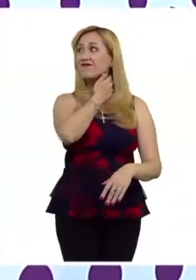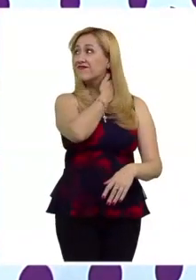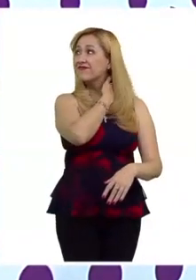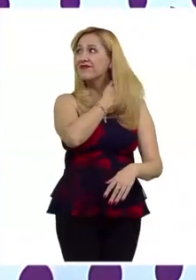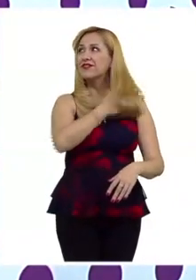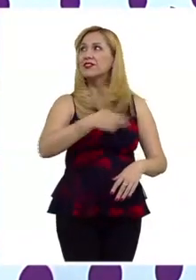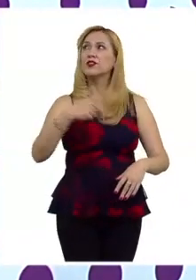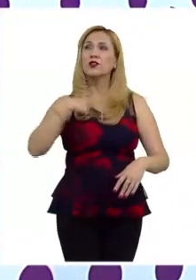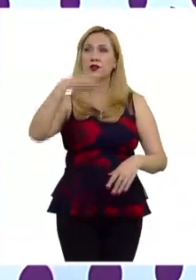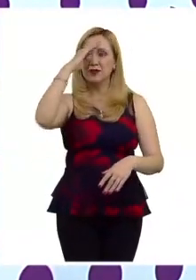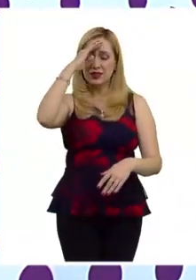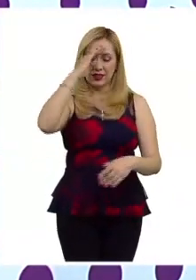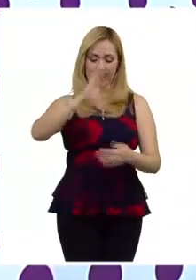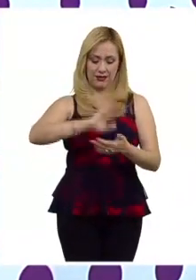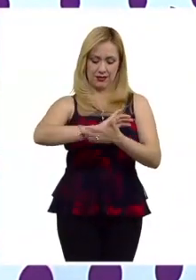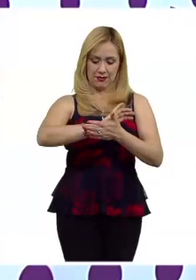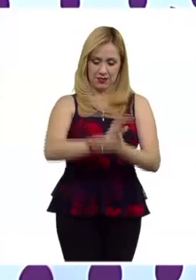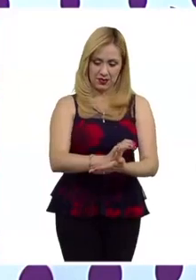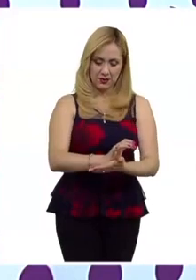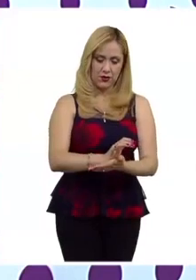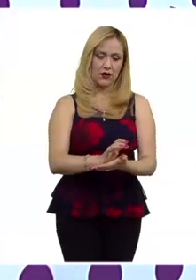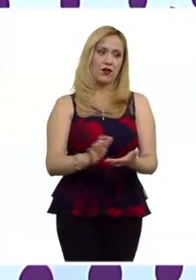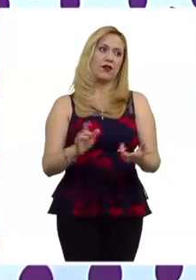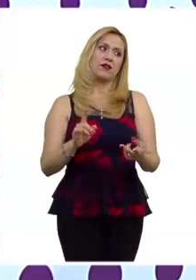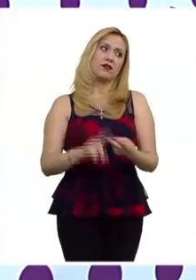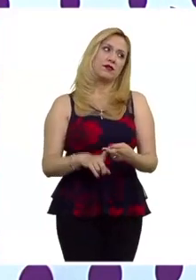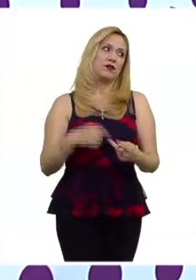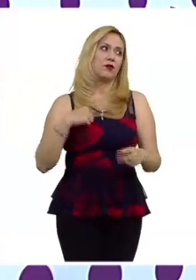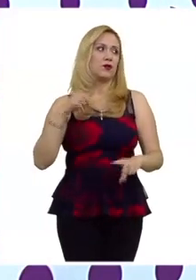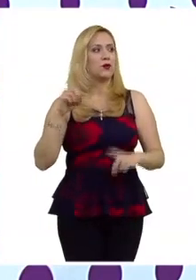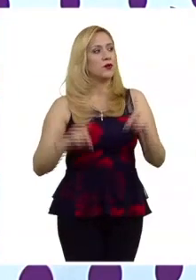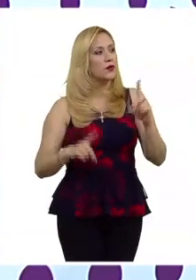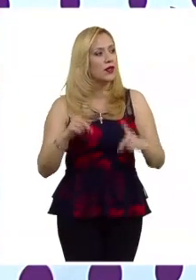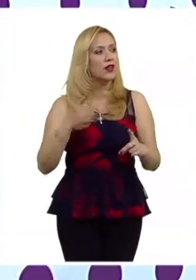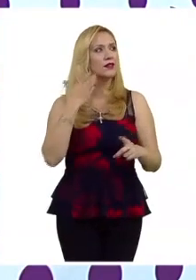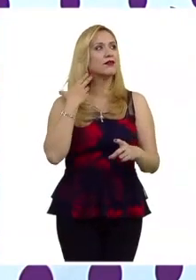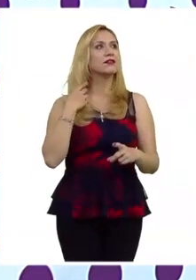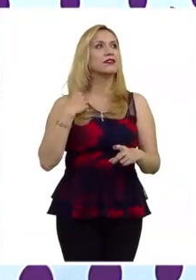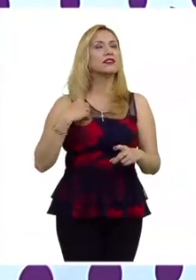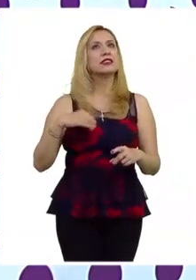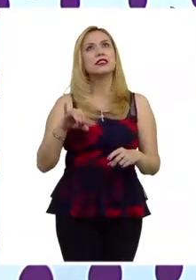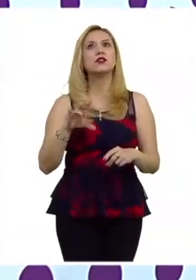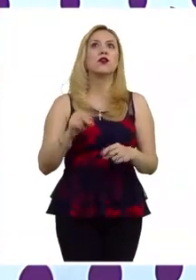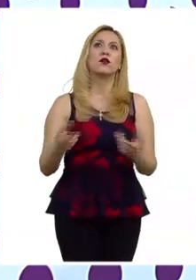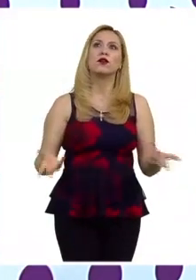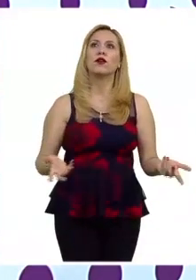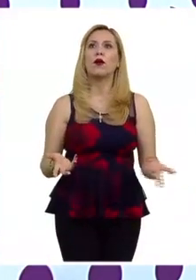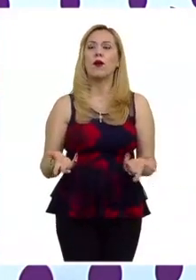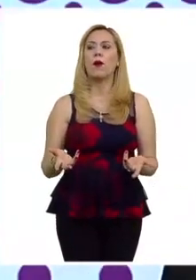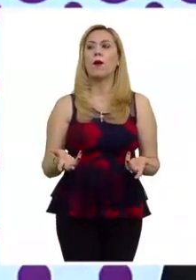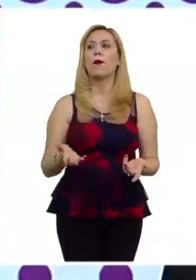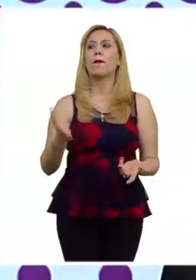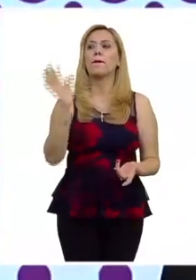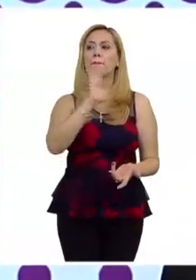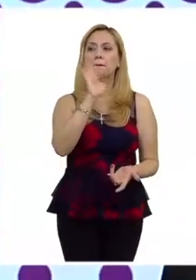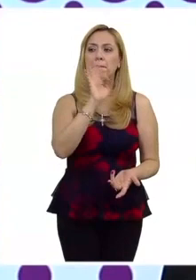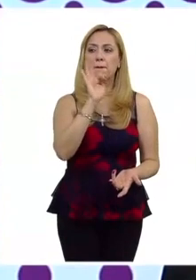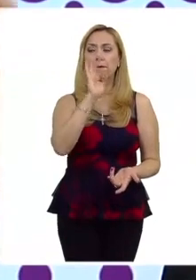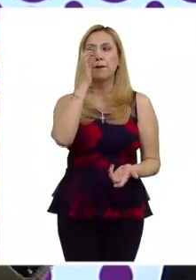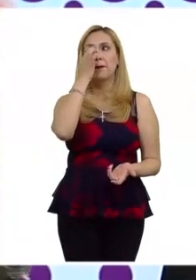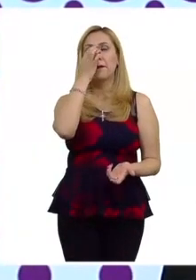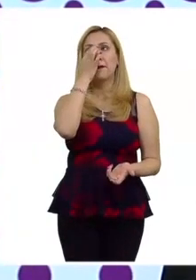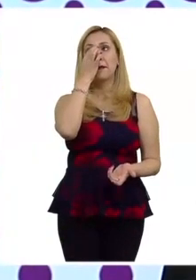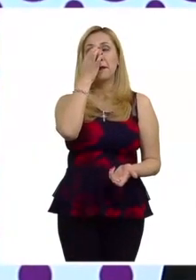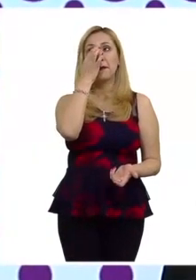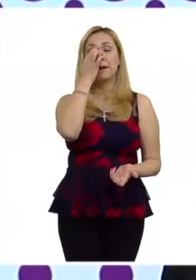llegar a ser discurso discriminatorio tengo ahí también ciertas dudas en relación a los efectos posibles o